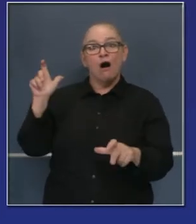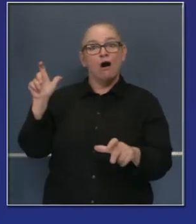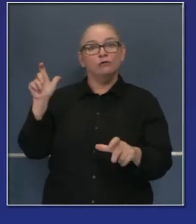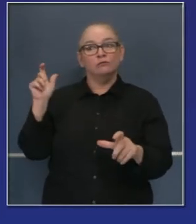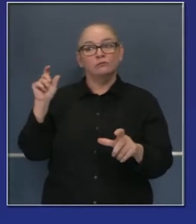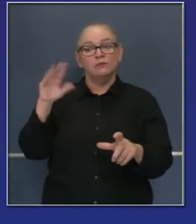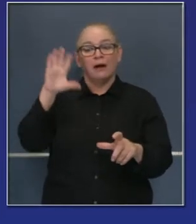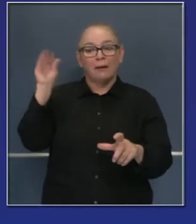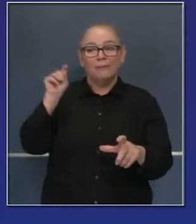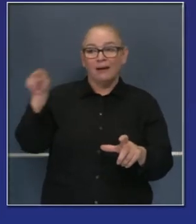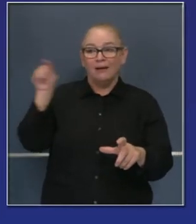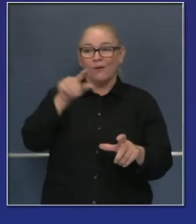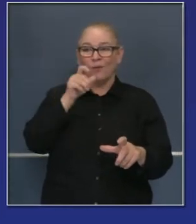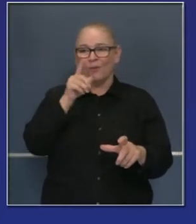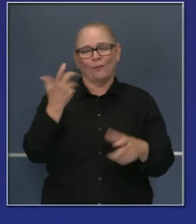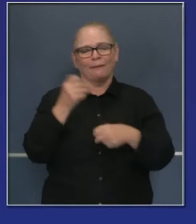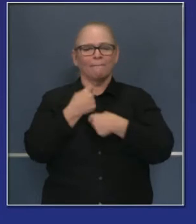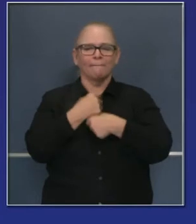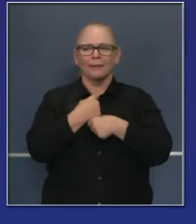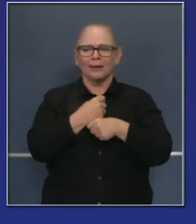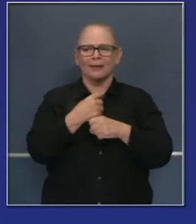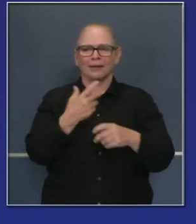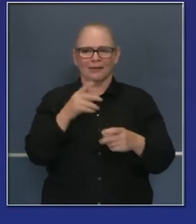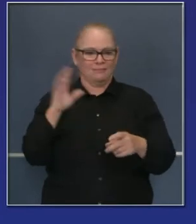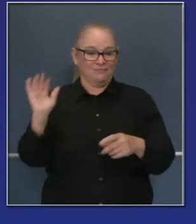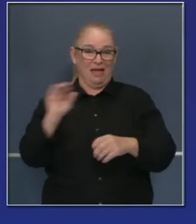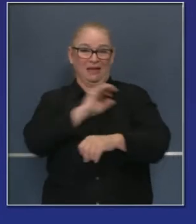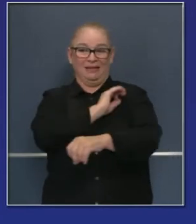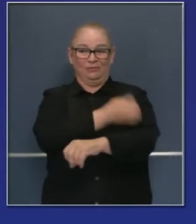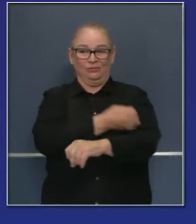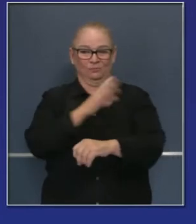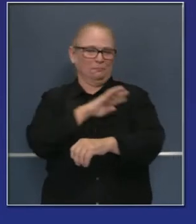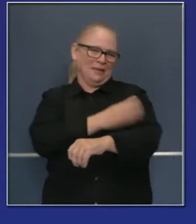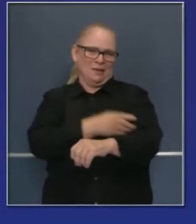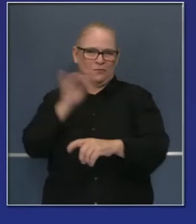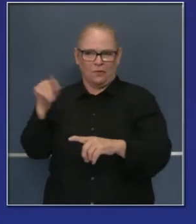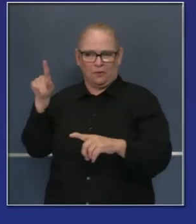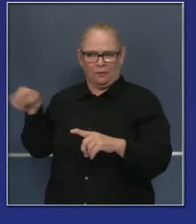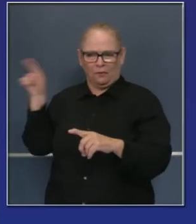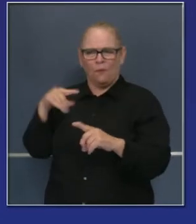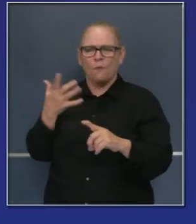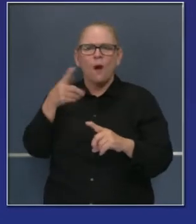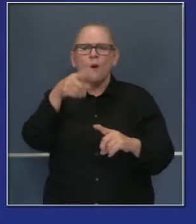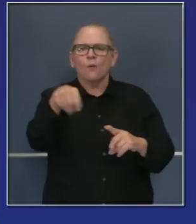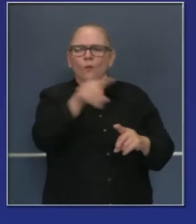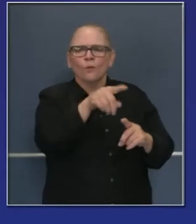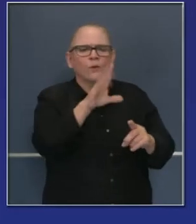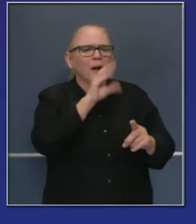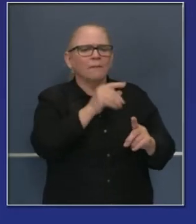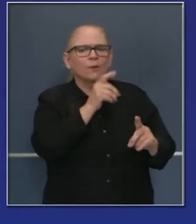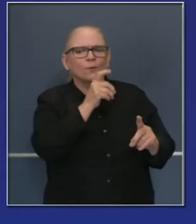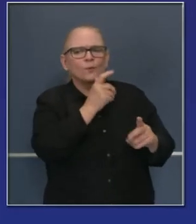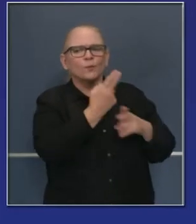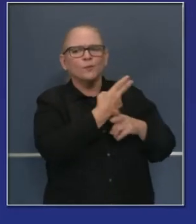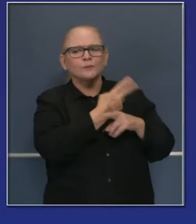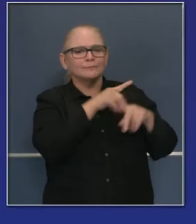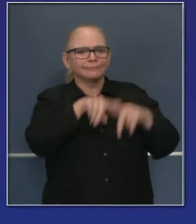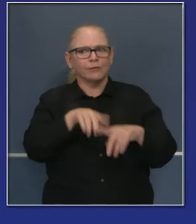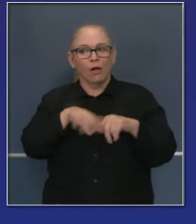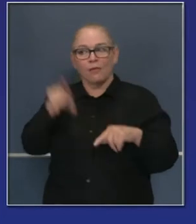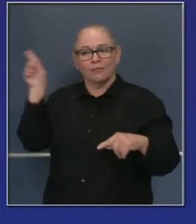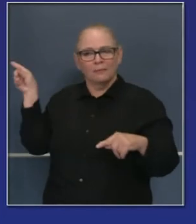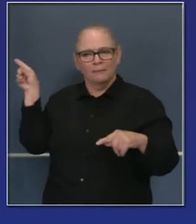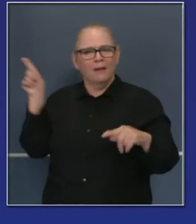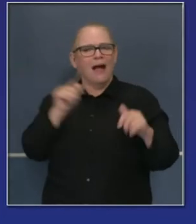proveedores de energía y productores de energía y a la vez consumidores también en este estado. No solamente el estado de California,